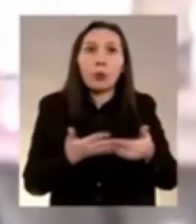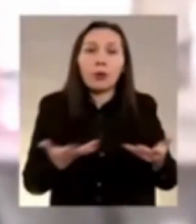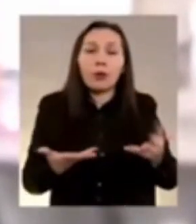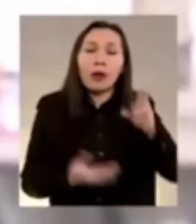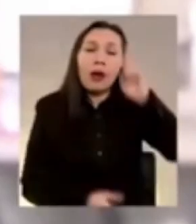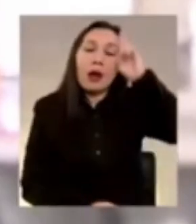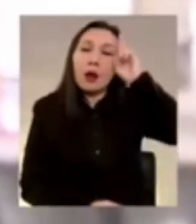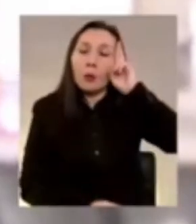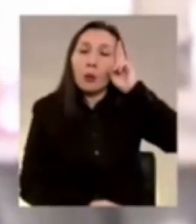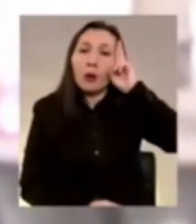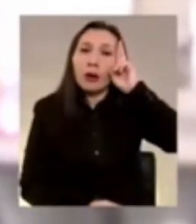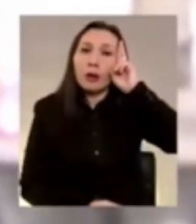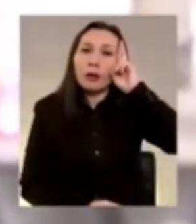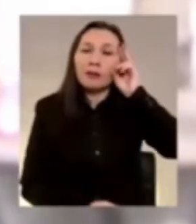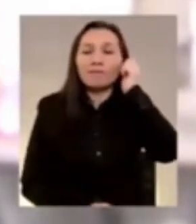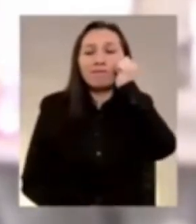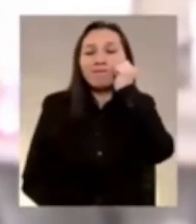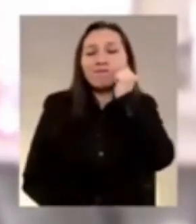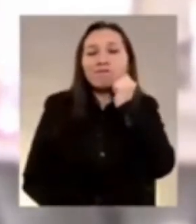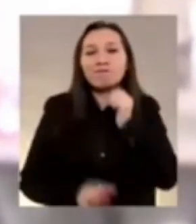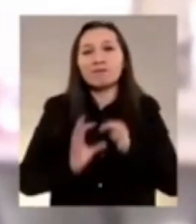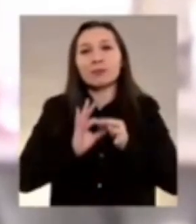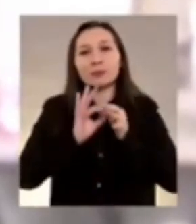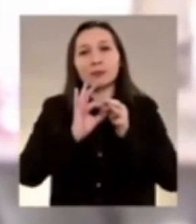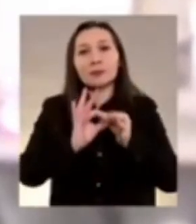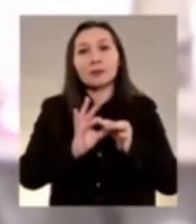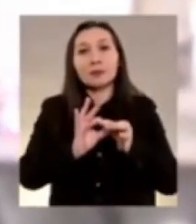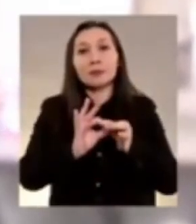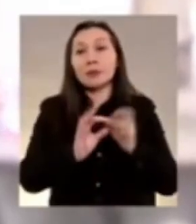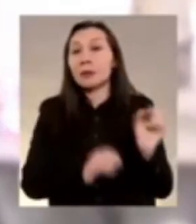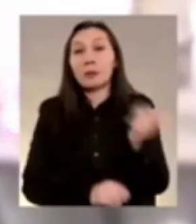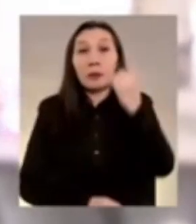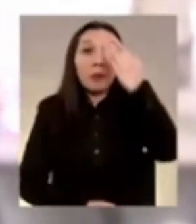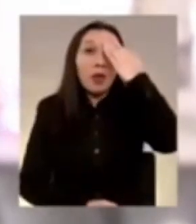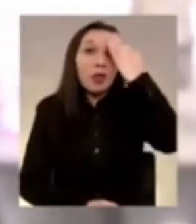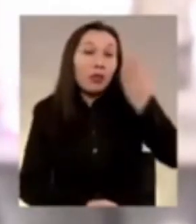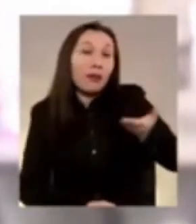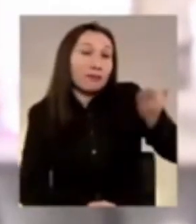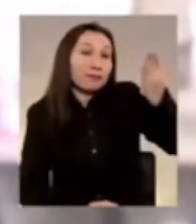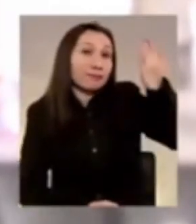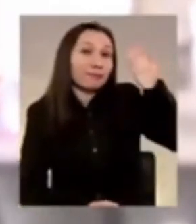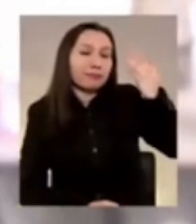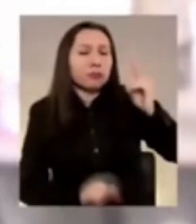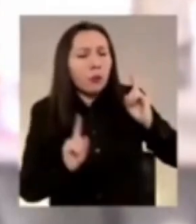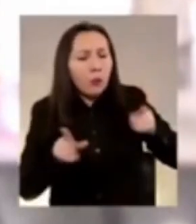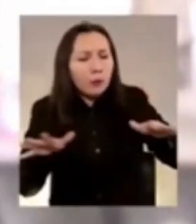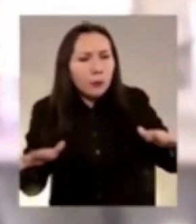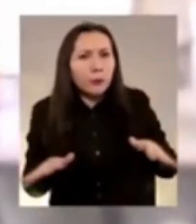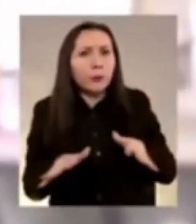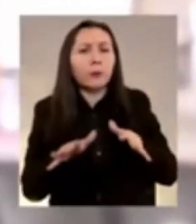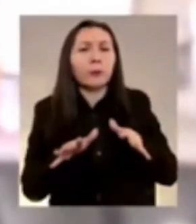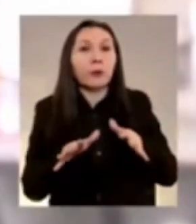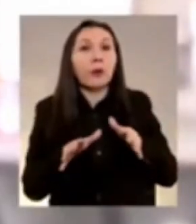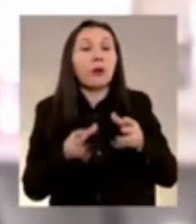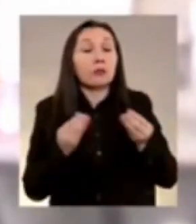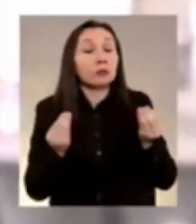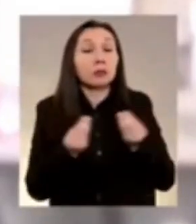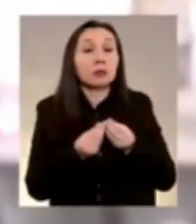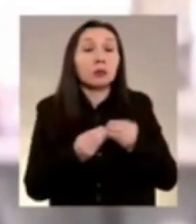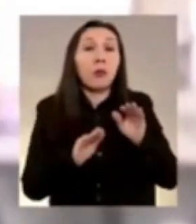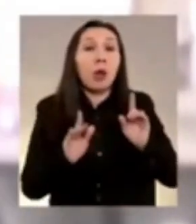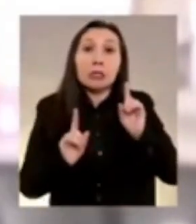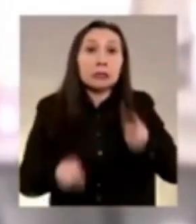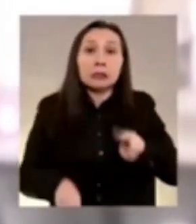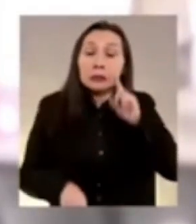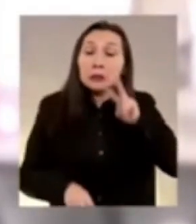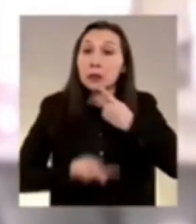Recordar con cariño y agradecimiento a quienes desde el primer día se dedicaron muchas veces de manera